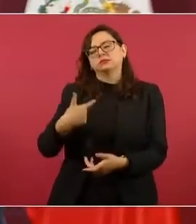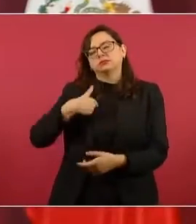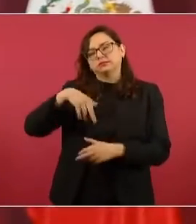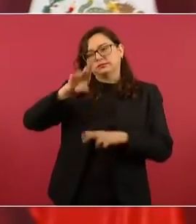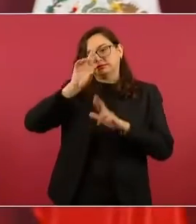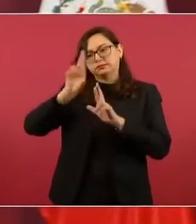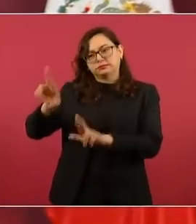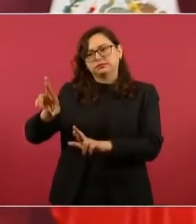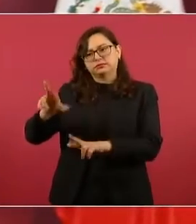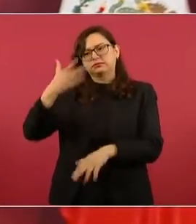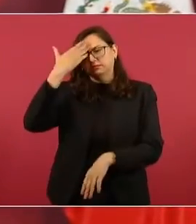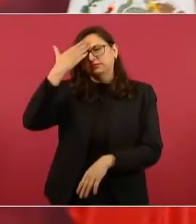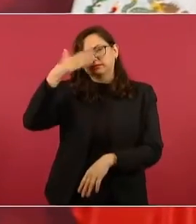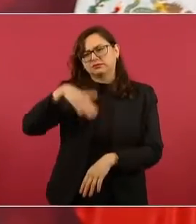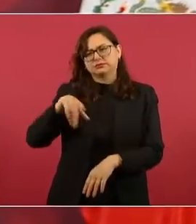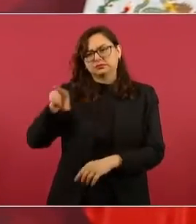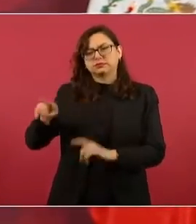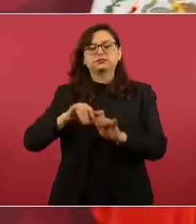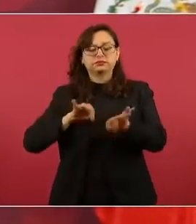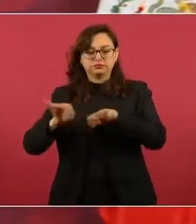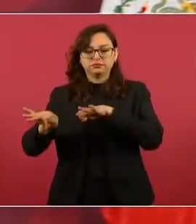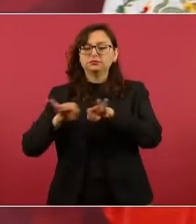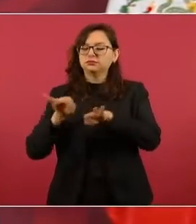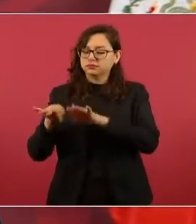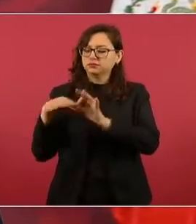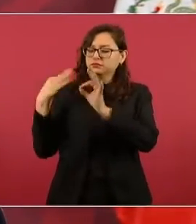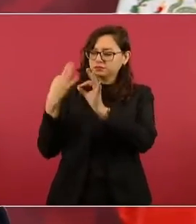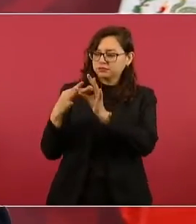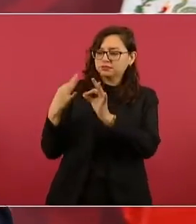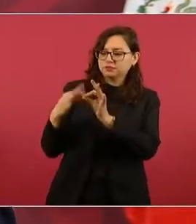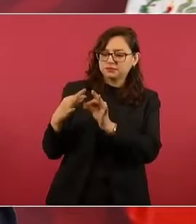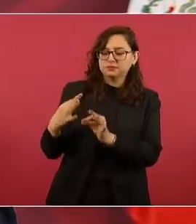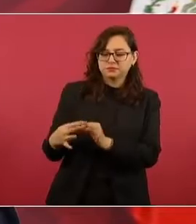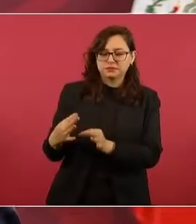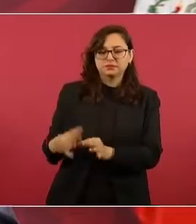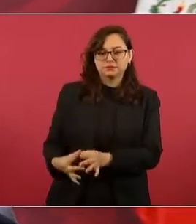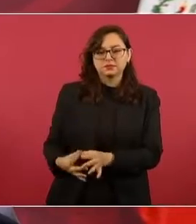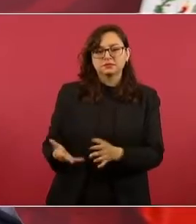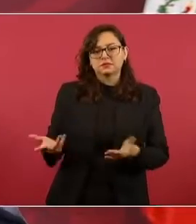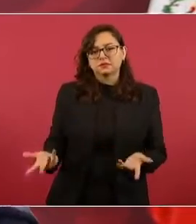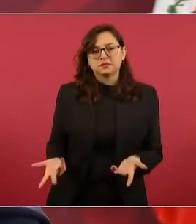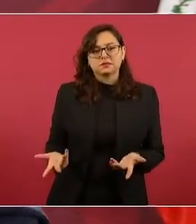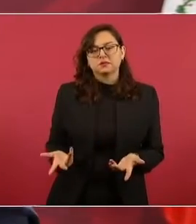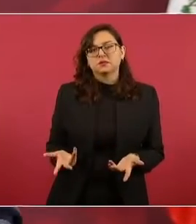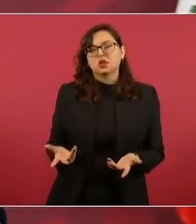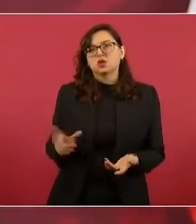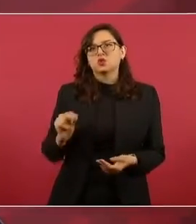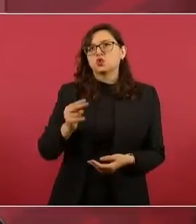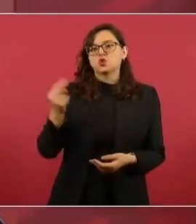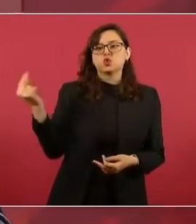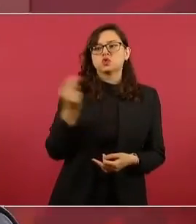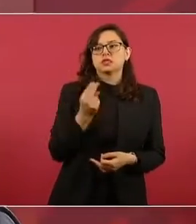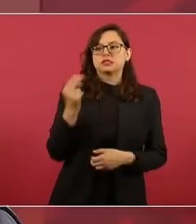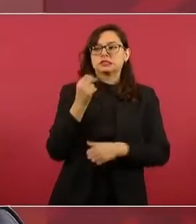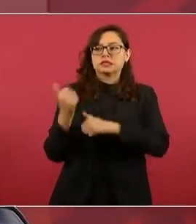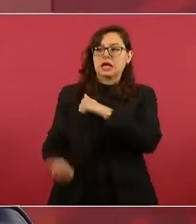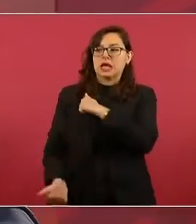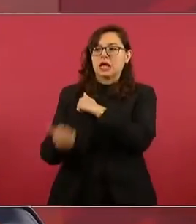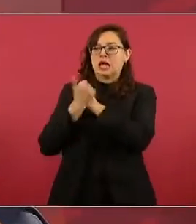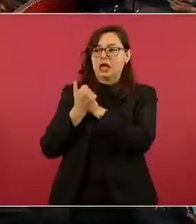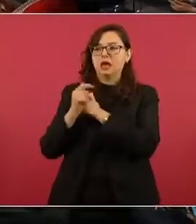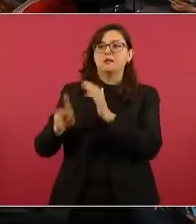que hace su trabajo y no necesariamente me va a estar